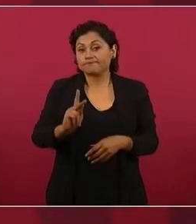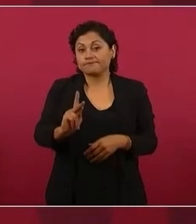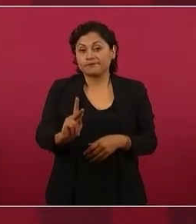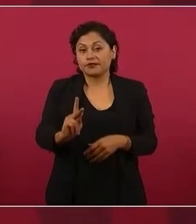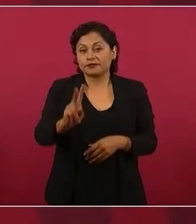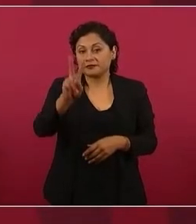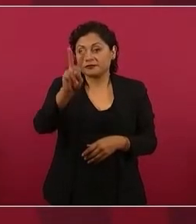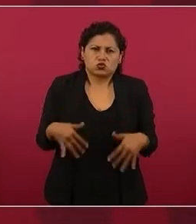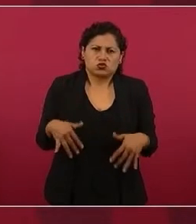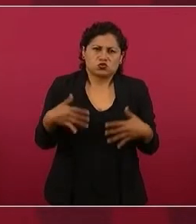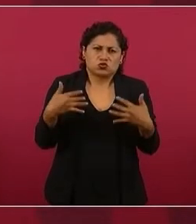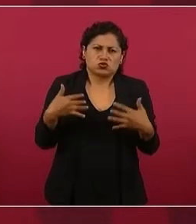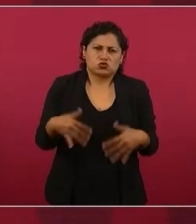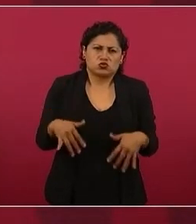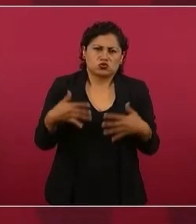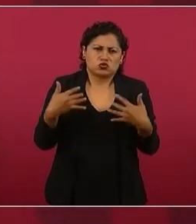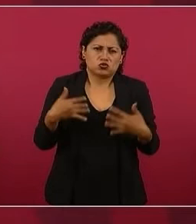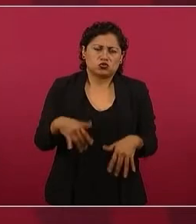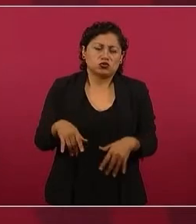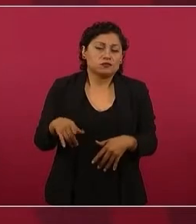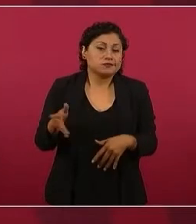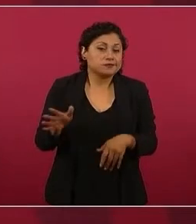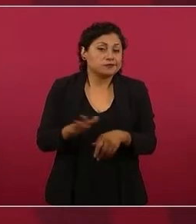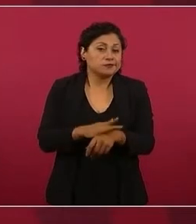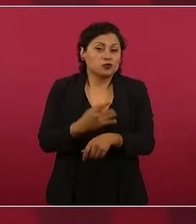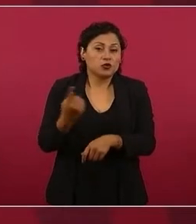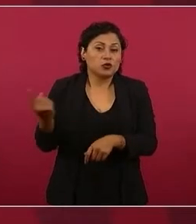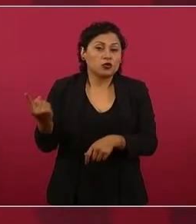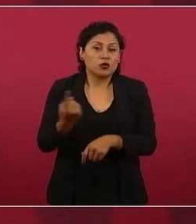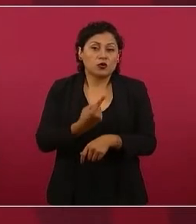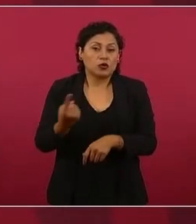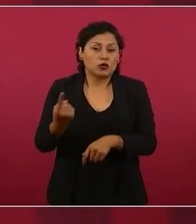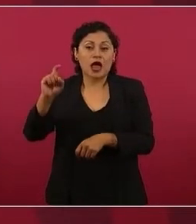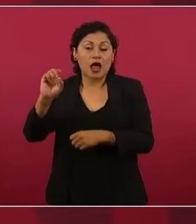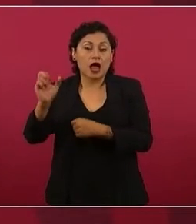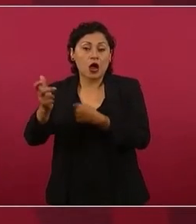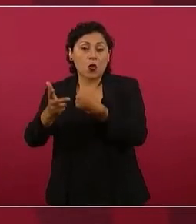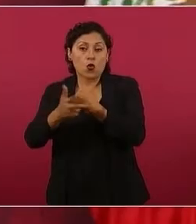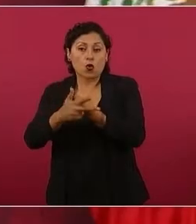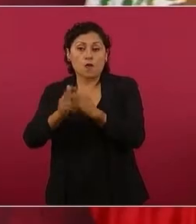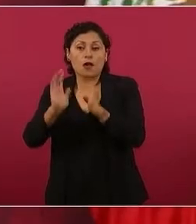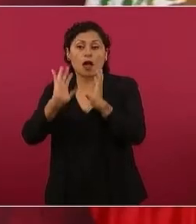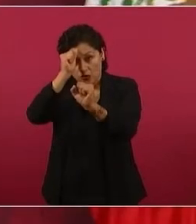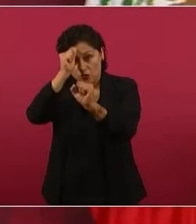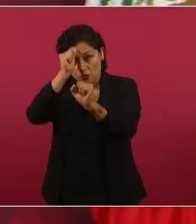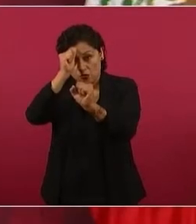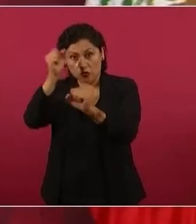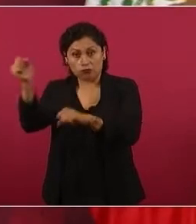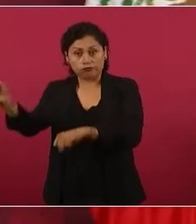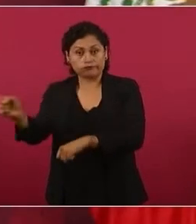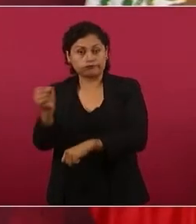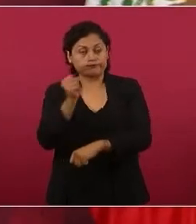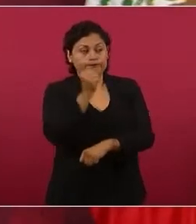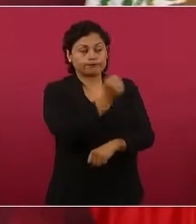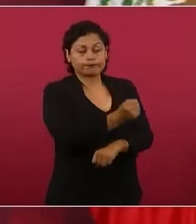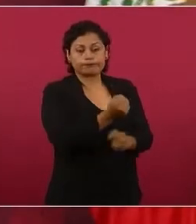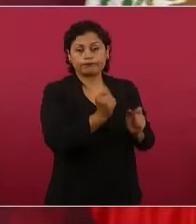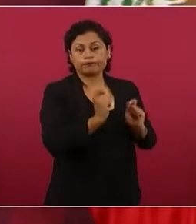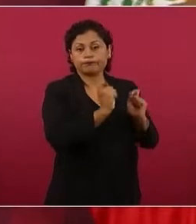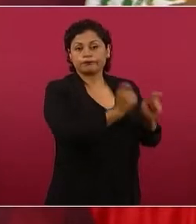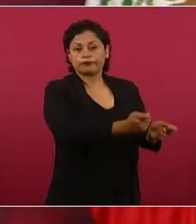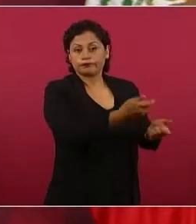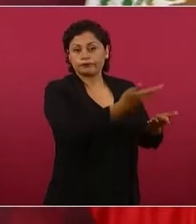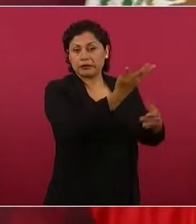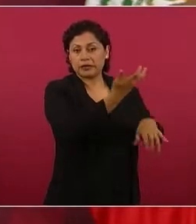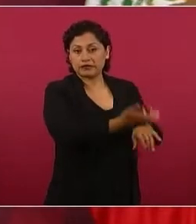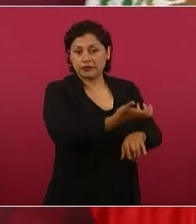decepcionante el que lo estén enviando a Estados Unidos, condenarlo